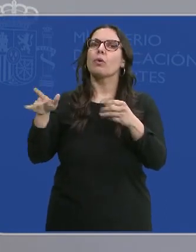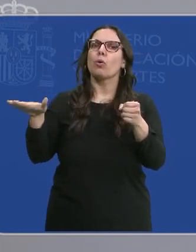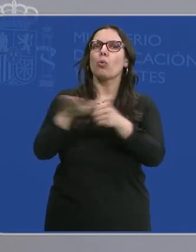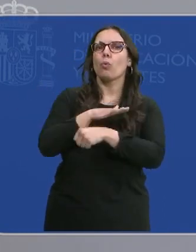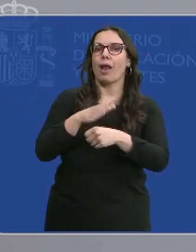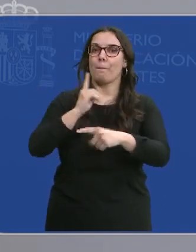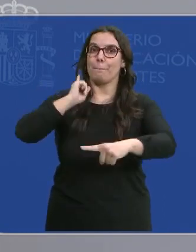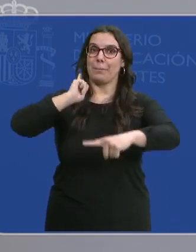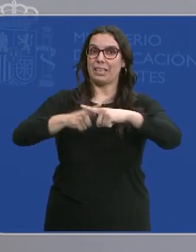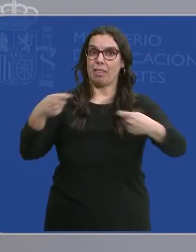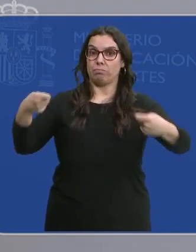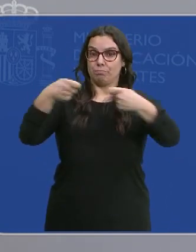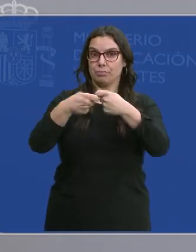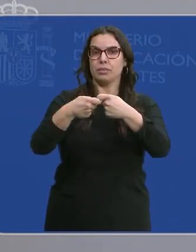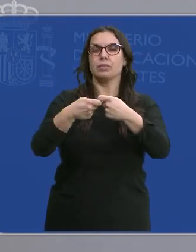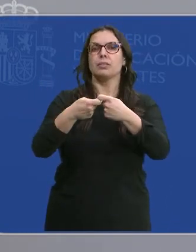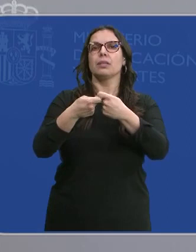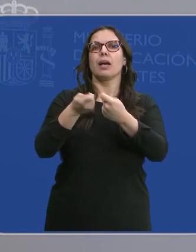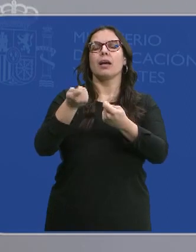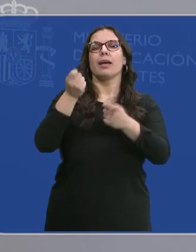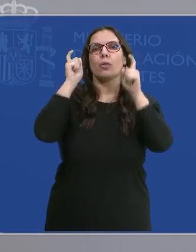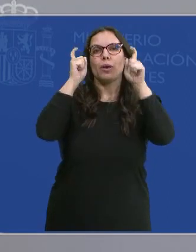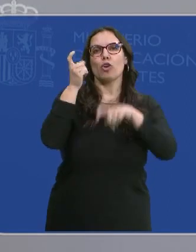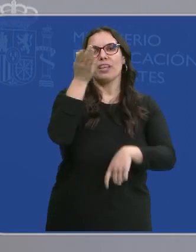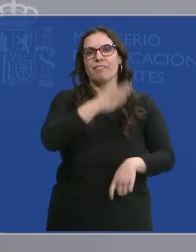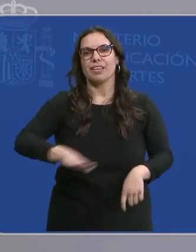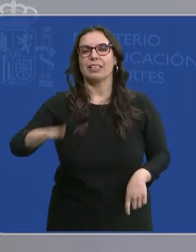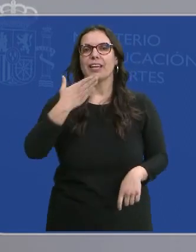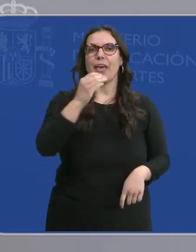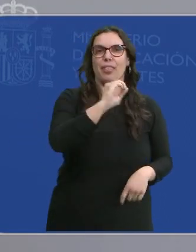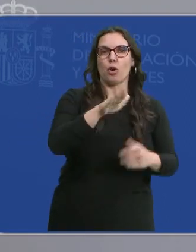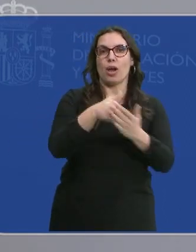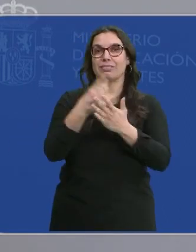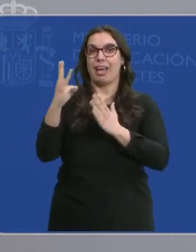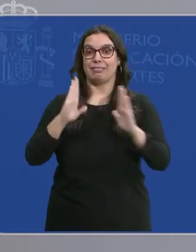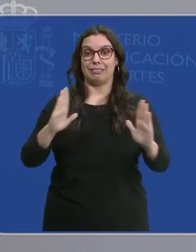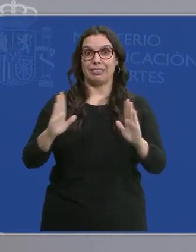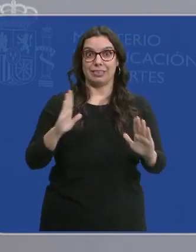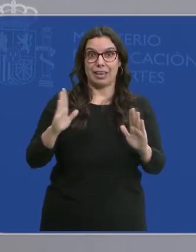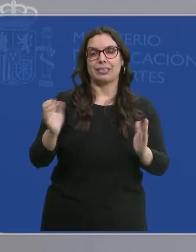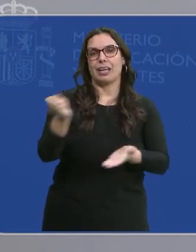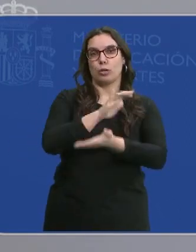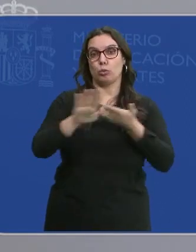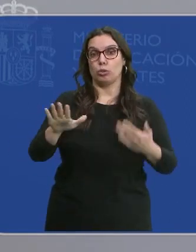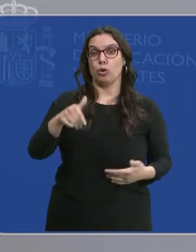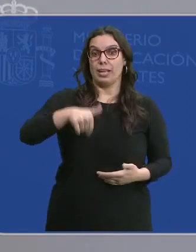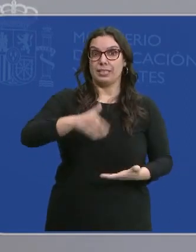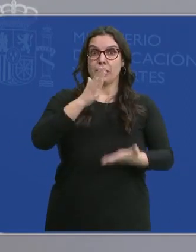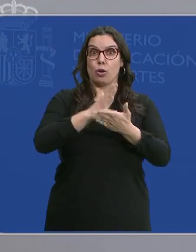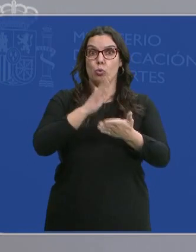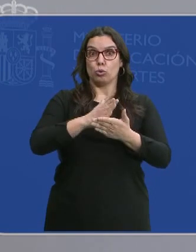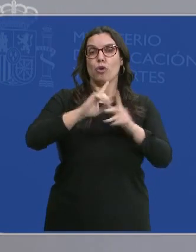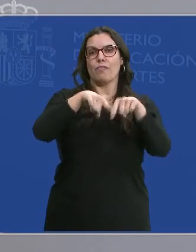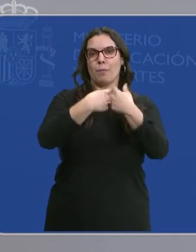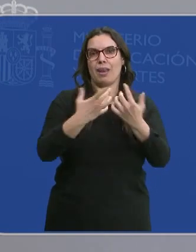sufragar la mitad del coste de la gratuidad de la educación infantil de los cero a los tres años que este curso ha beneficiado en Castilla y León a 16